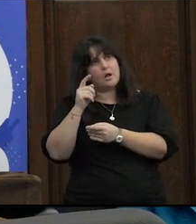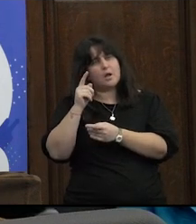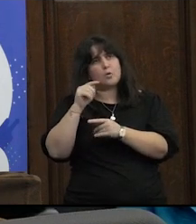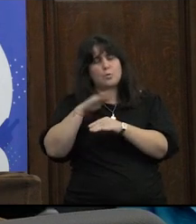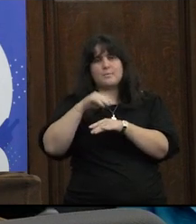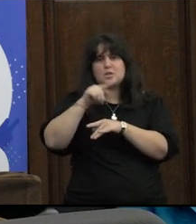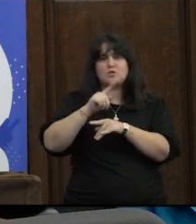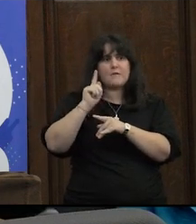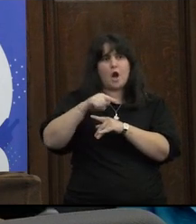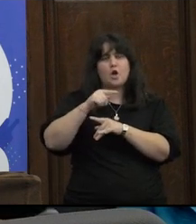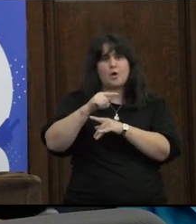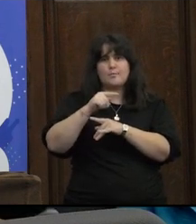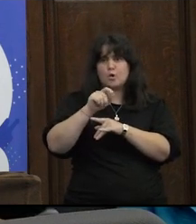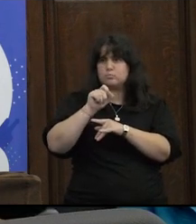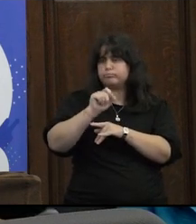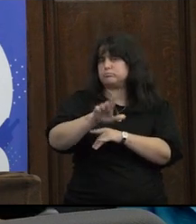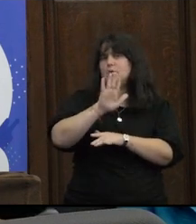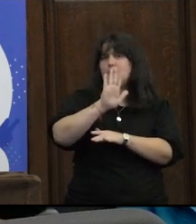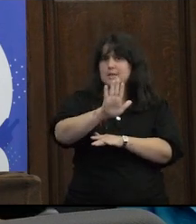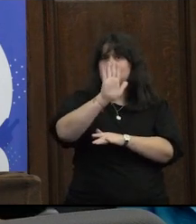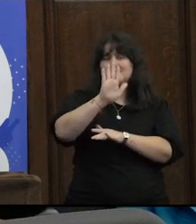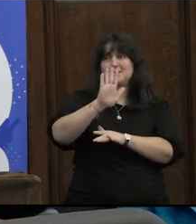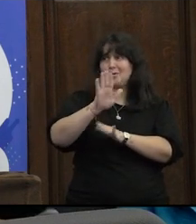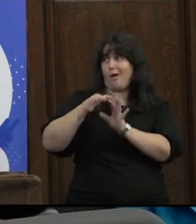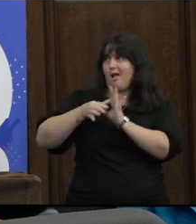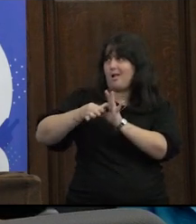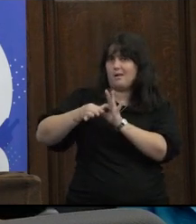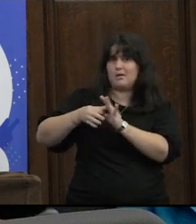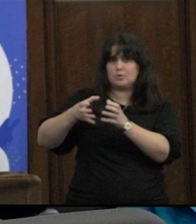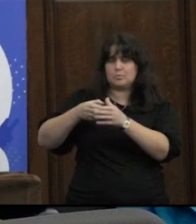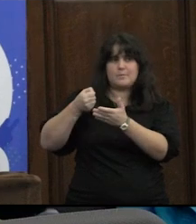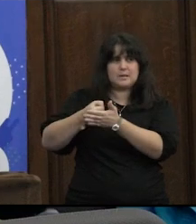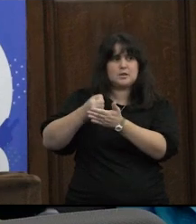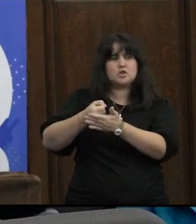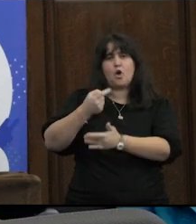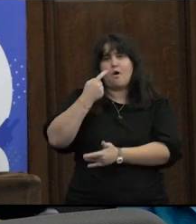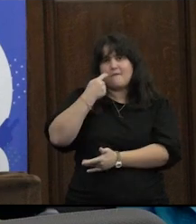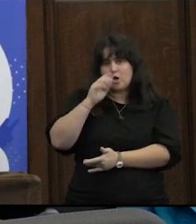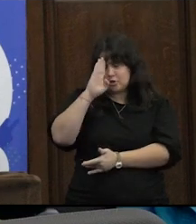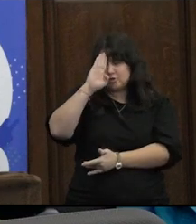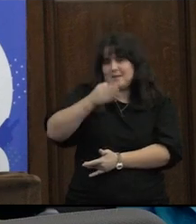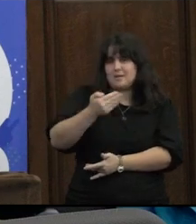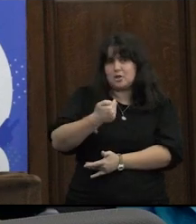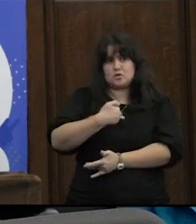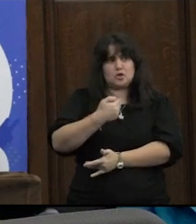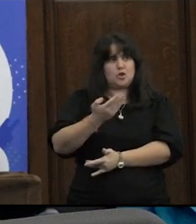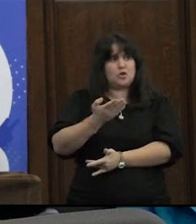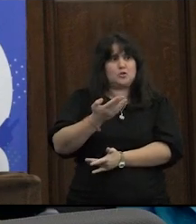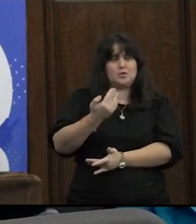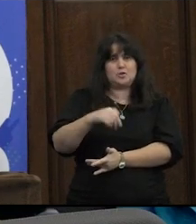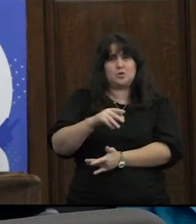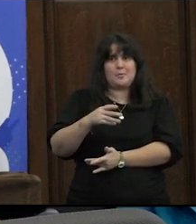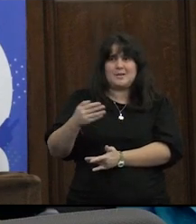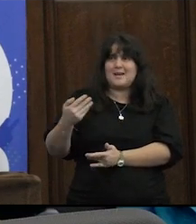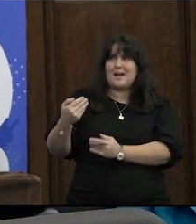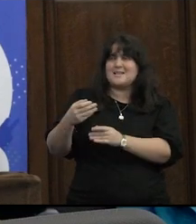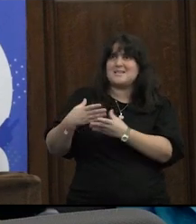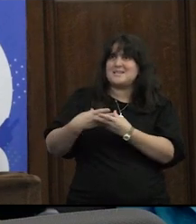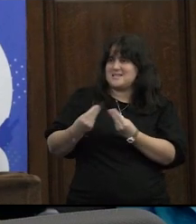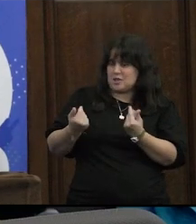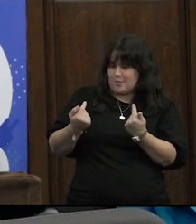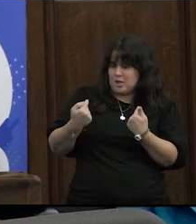convirtiendo en un corset para los propios militantes yo obviamente como varón cis hétero no me había atravesado por eso